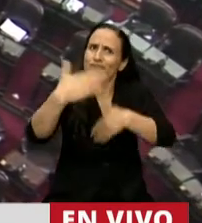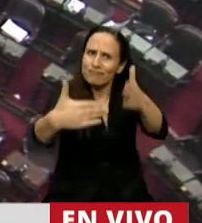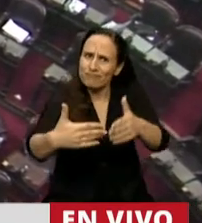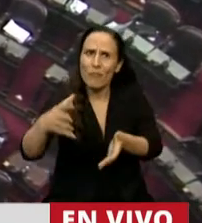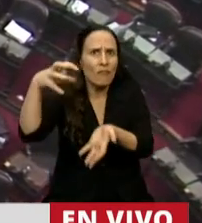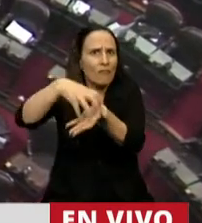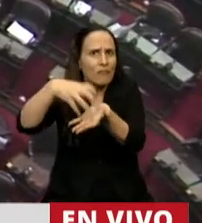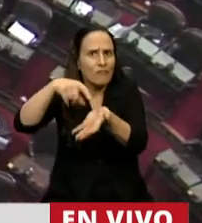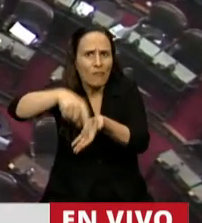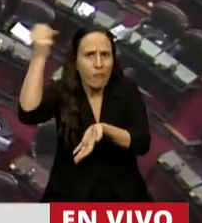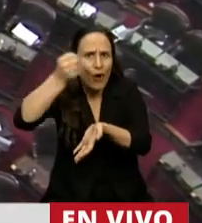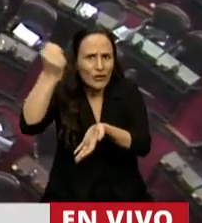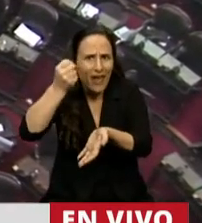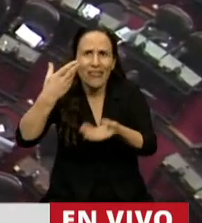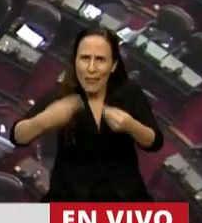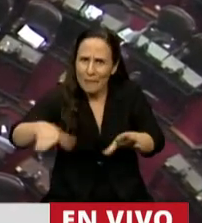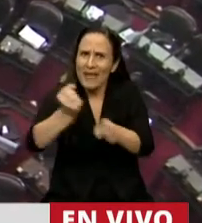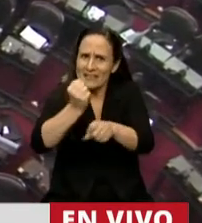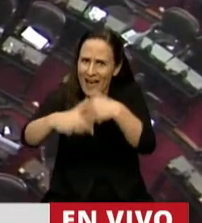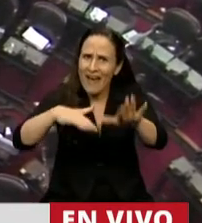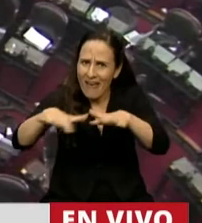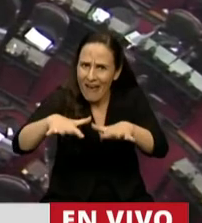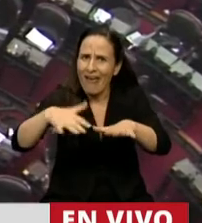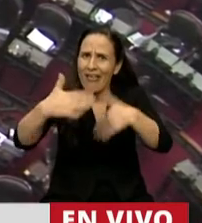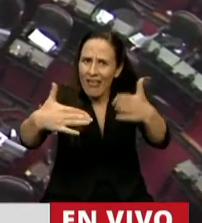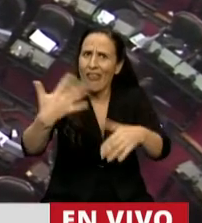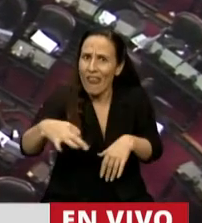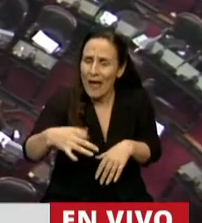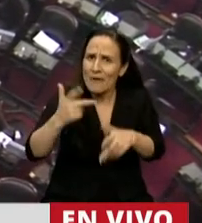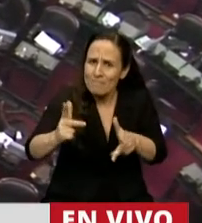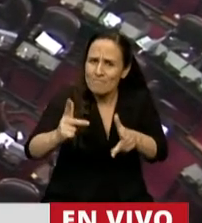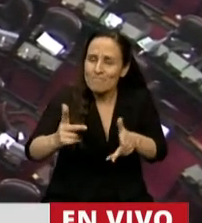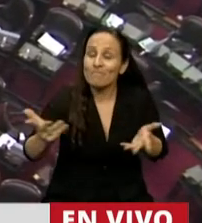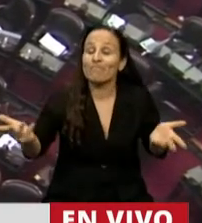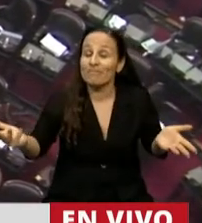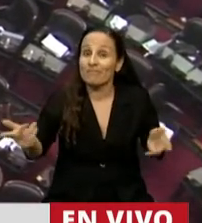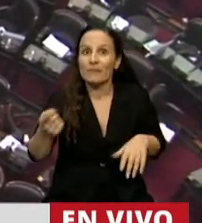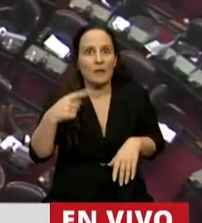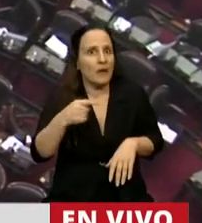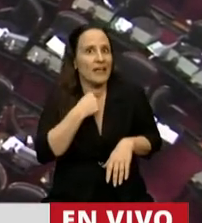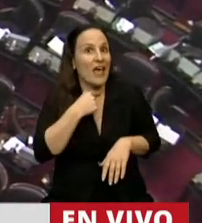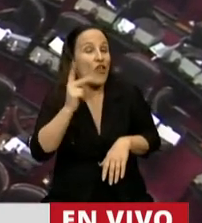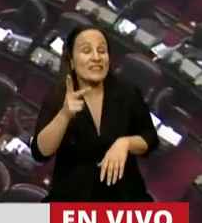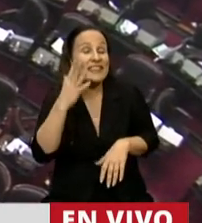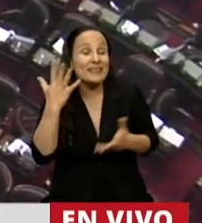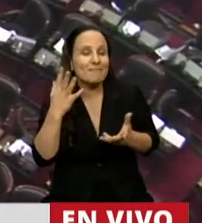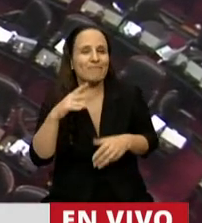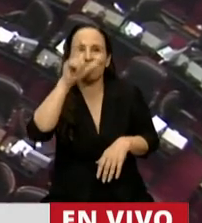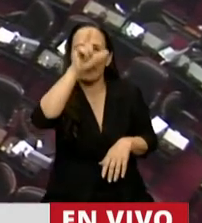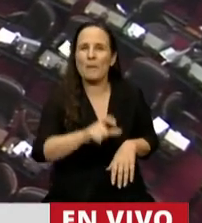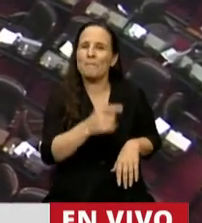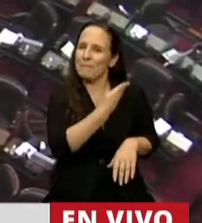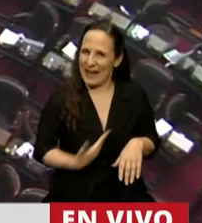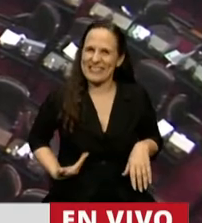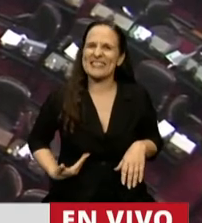importante. Pero también quiero decir que si hay algo que ha tenido nuestro presidente ha sido la